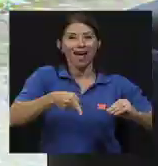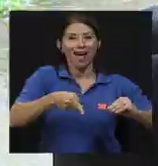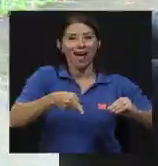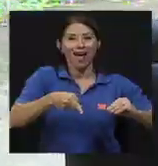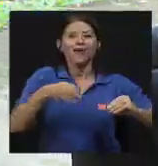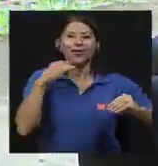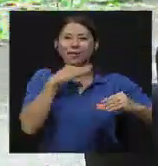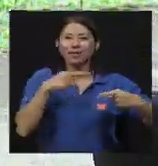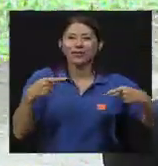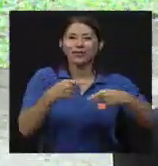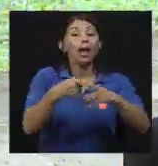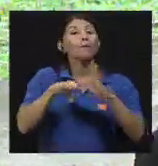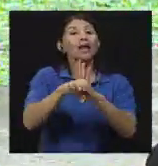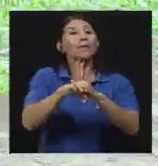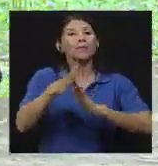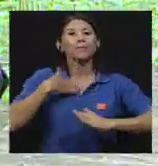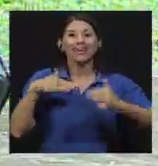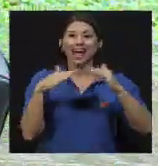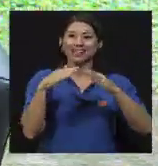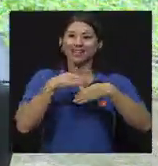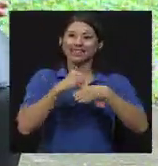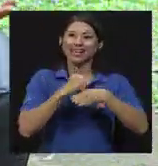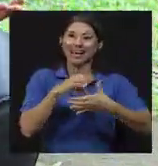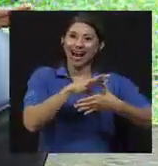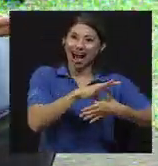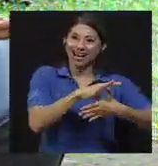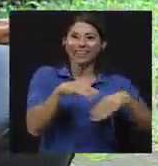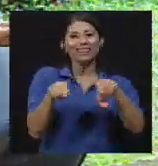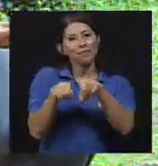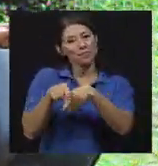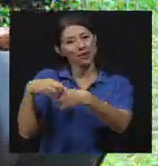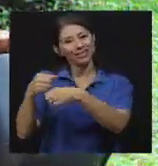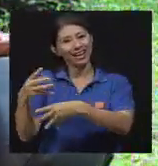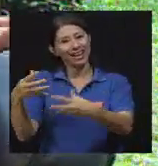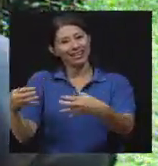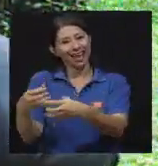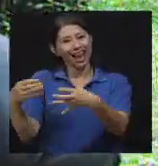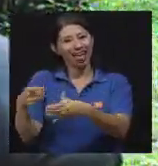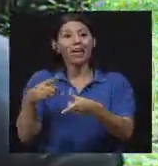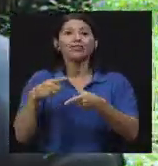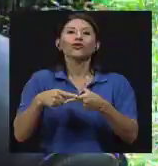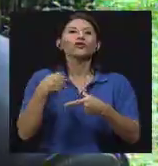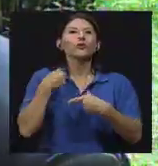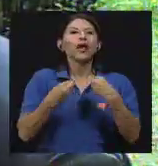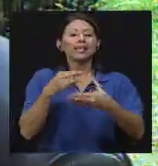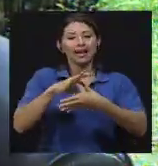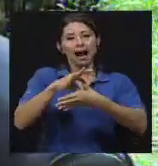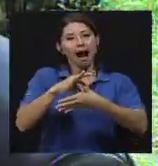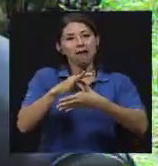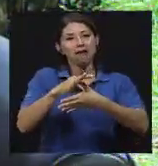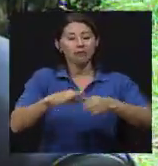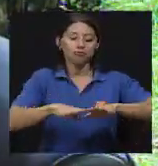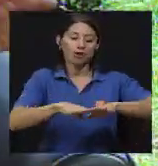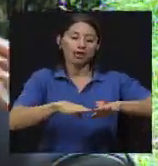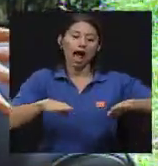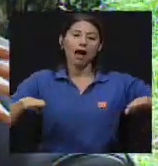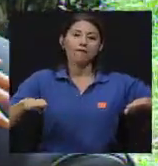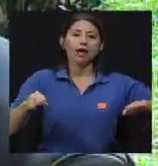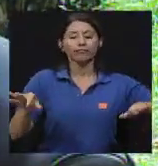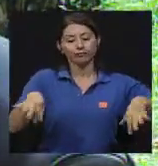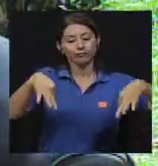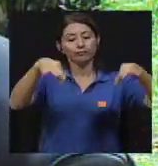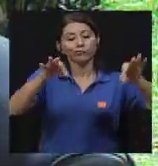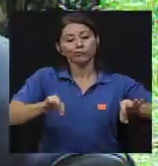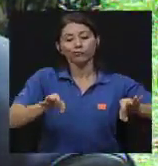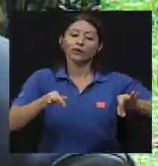y carne para el almuerzo. Entonces uno comienza con la carne porque es lo que toma más tiempo. Preparan la carne en la tabla